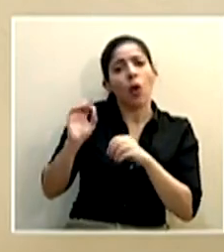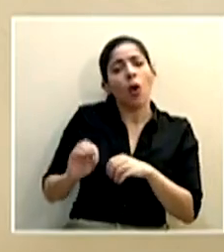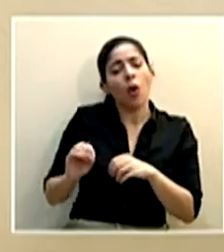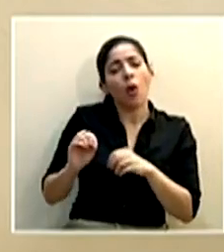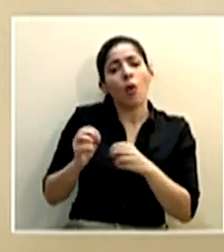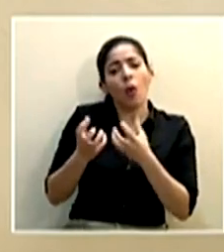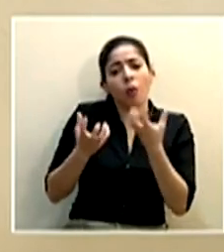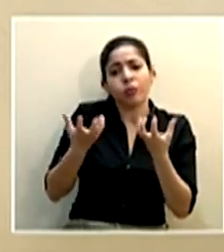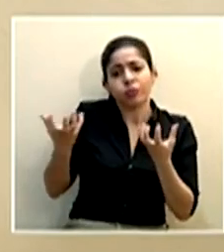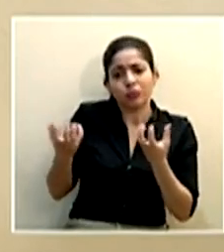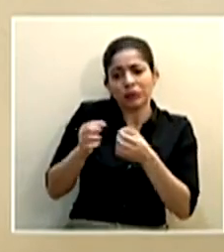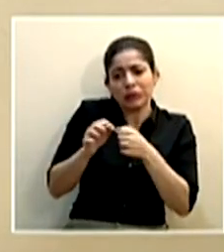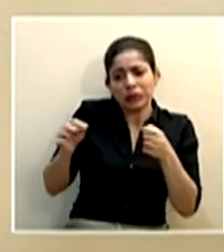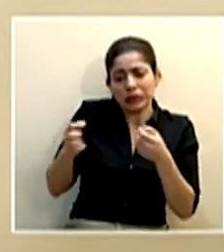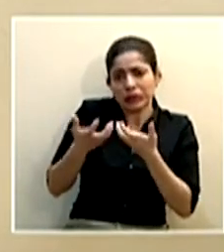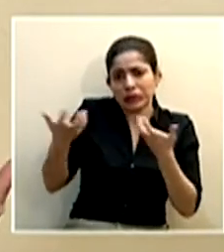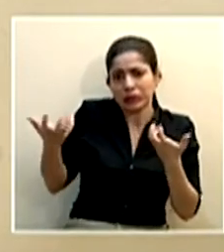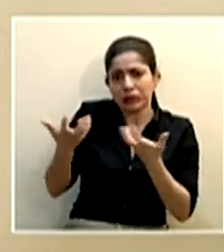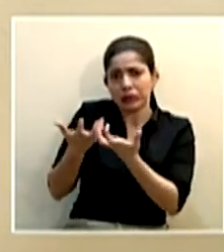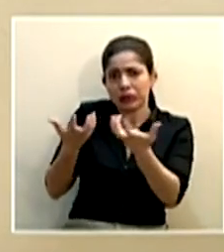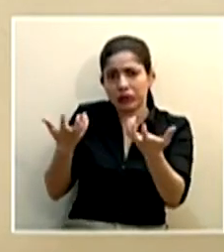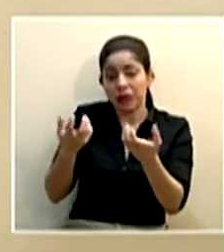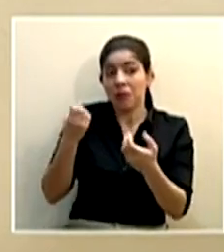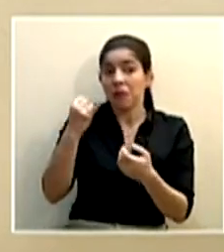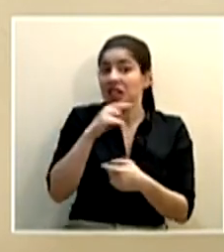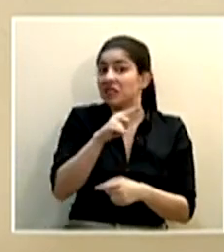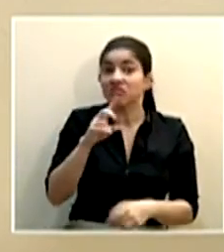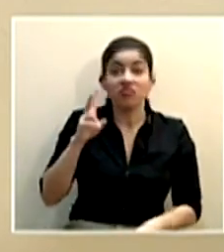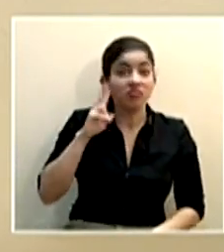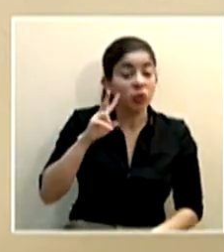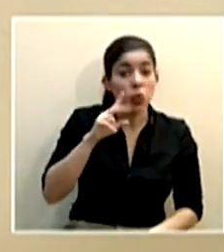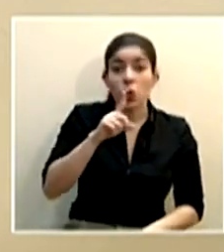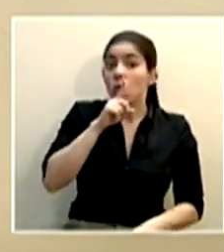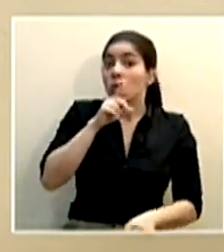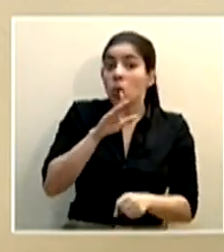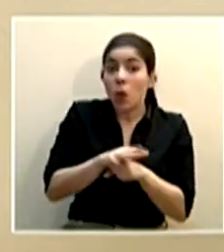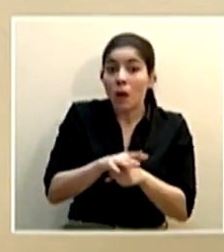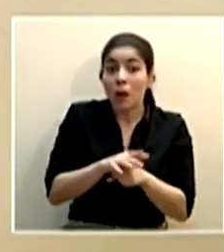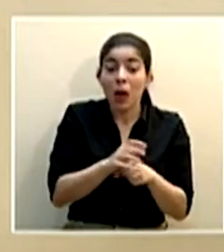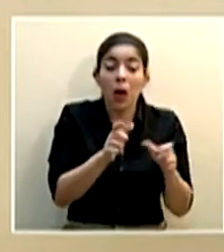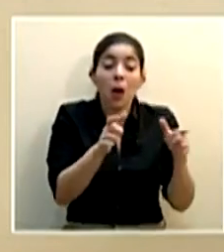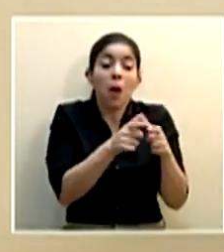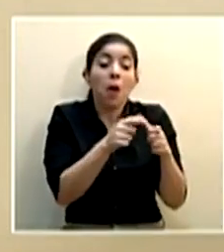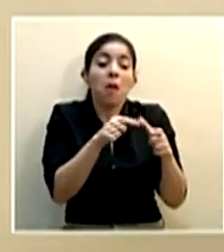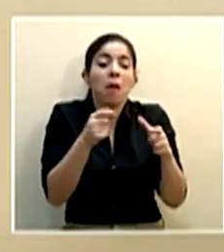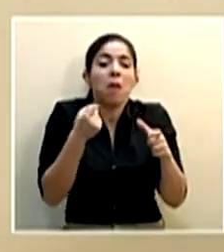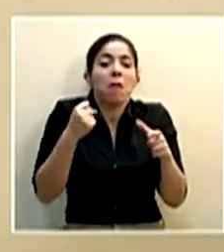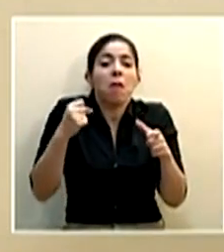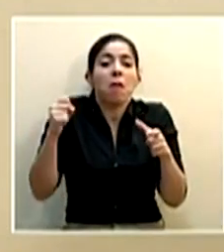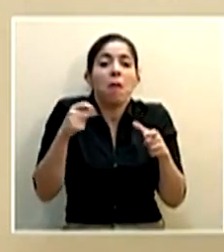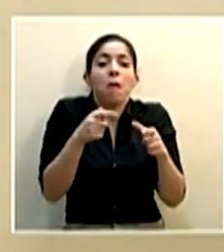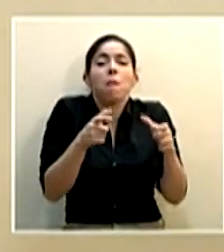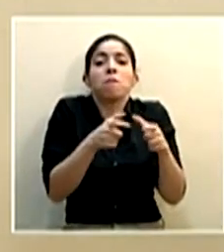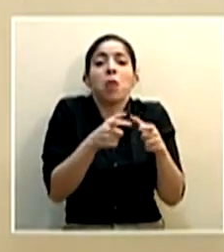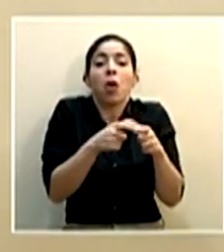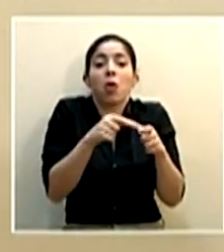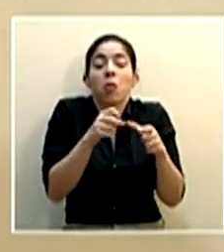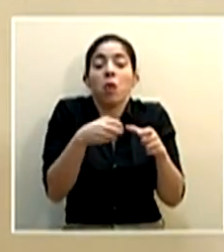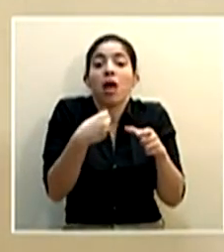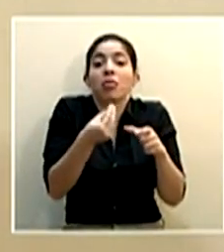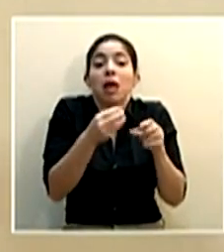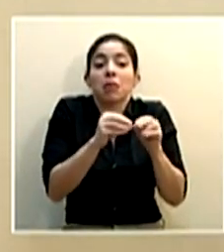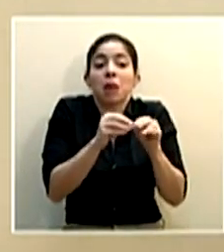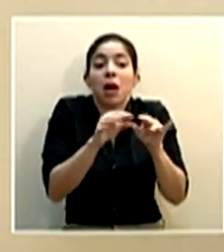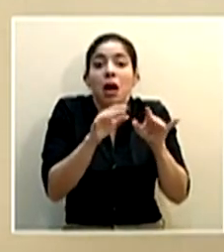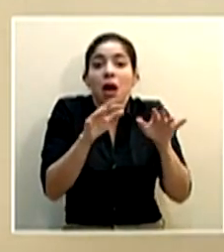burbujas sociales pero si eso no se cumple pues por esos pocos que no hacen caso y que pueden provocar brotes o